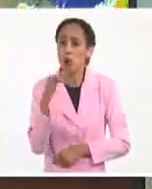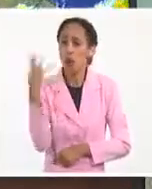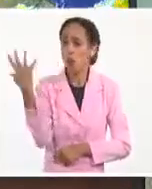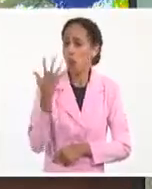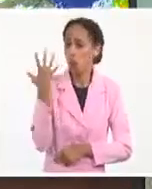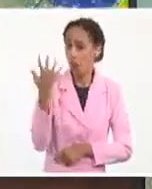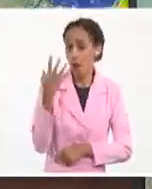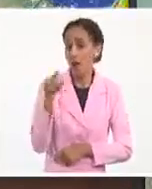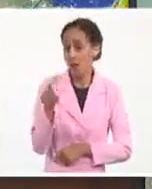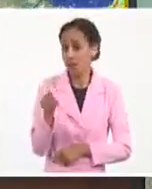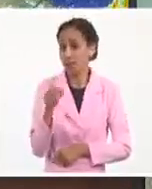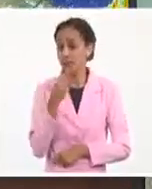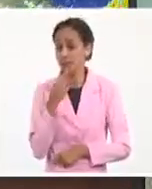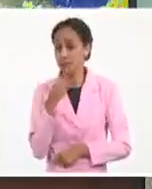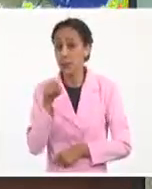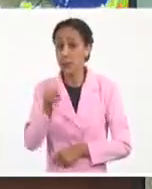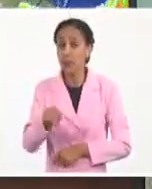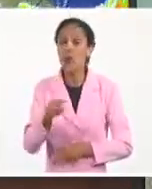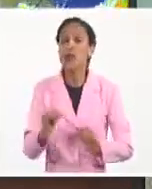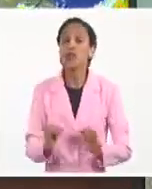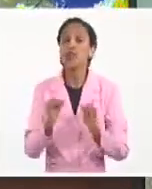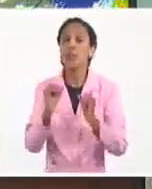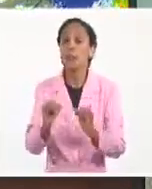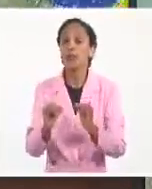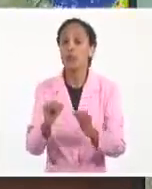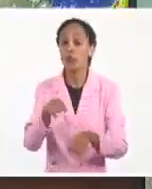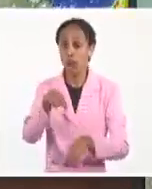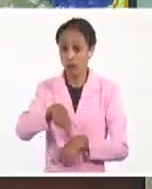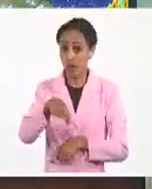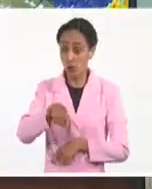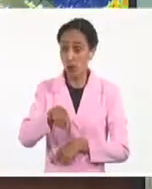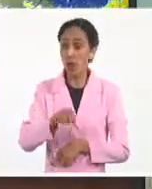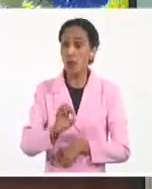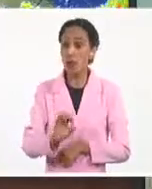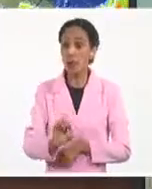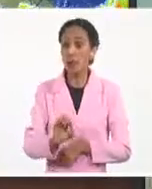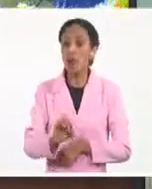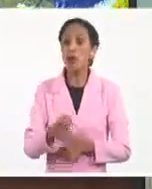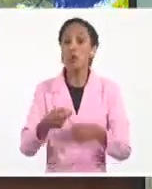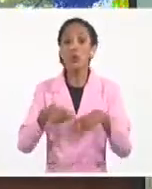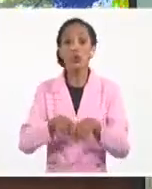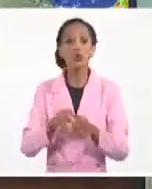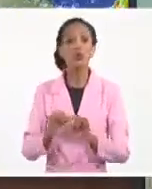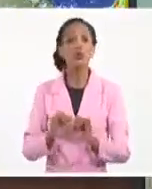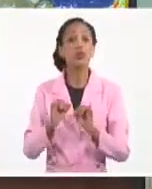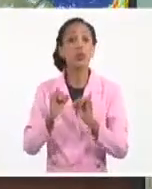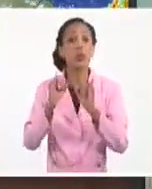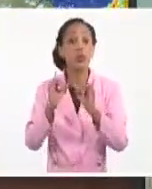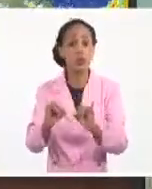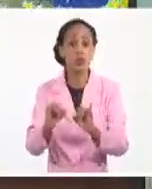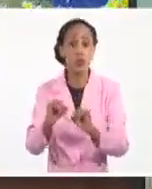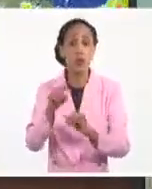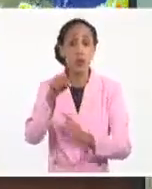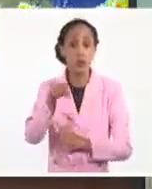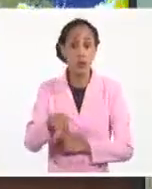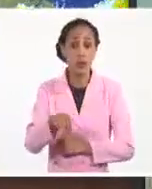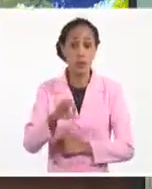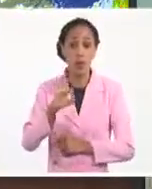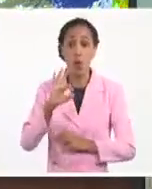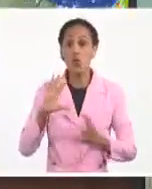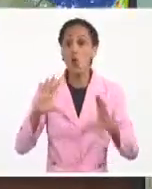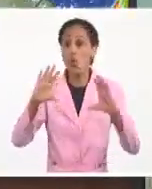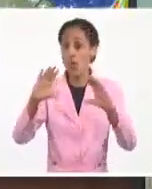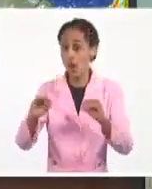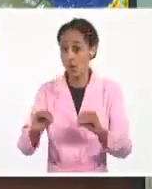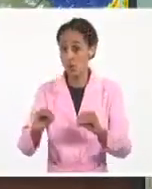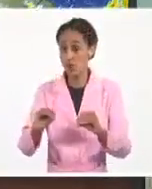mucha. Pero estos datos que les acabo de dar, con la información preliminar que acabamos de recibir a las 8 de la noche,